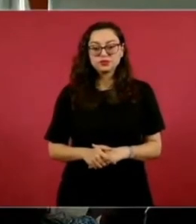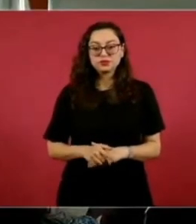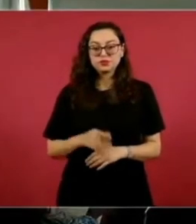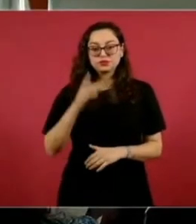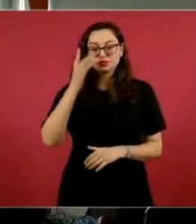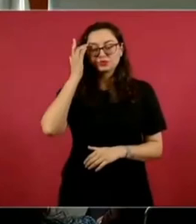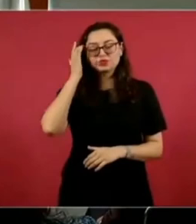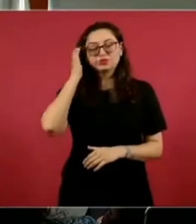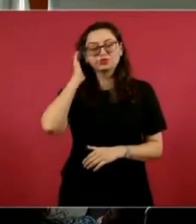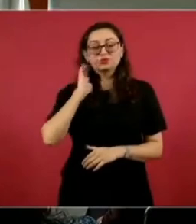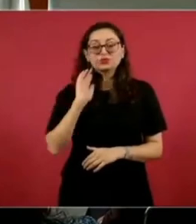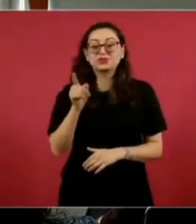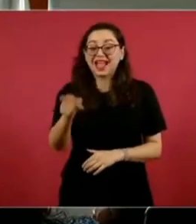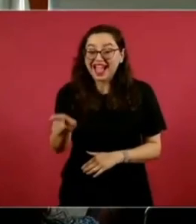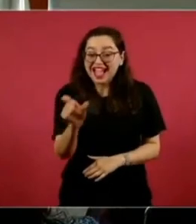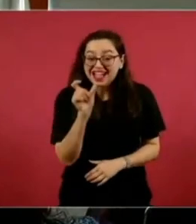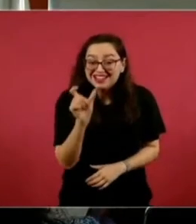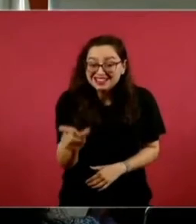ejemplo,